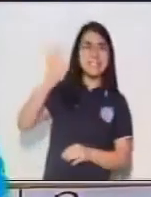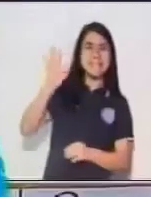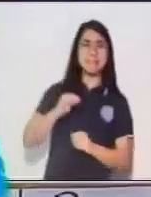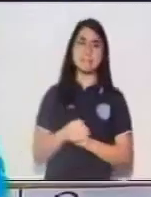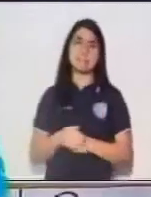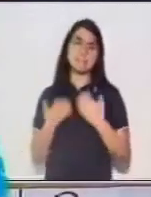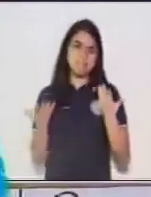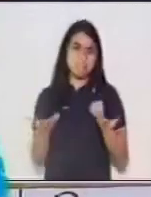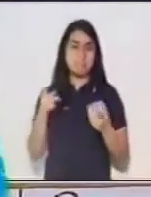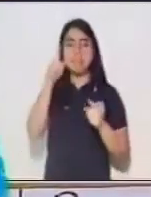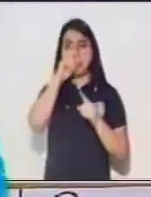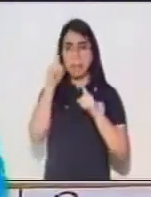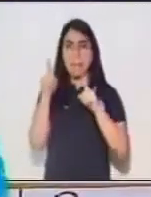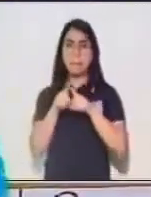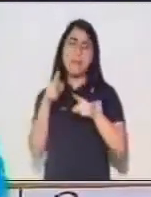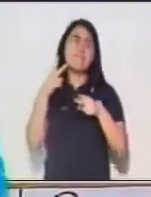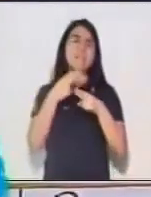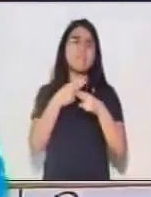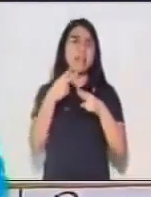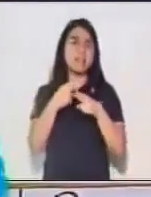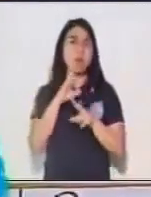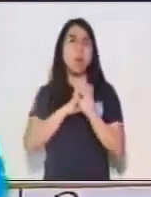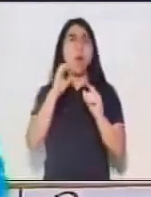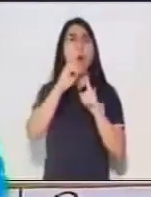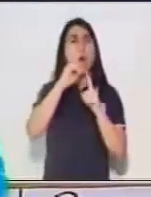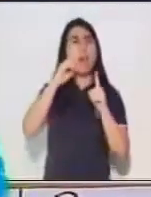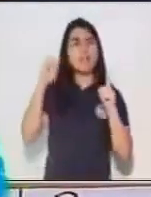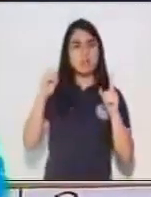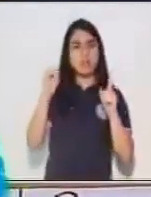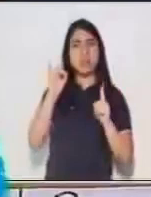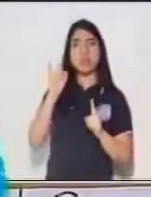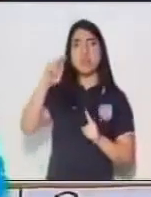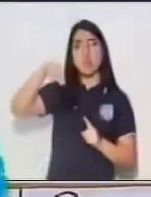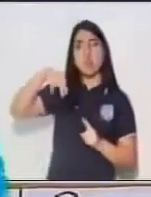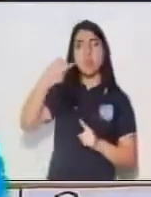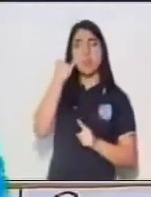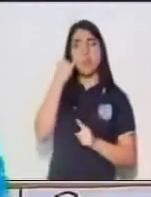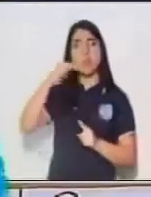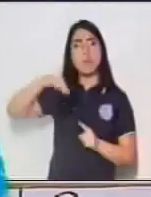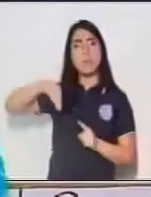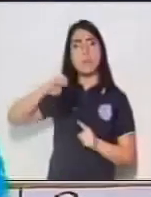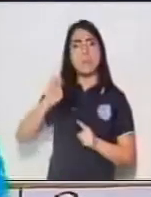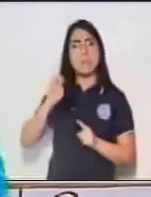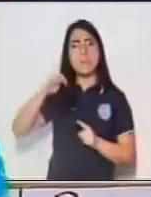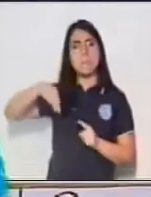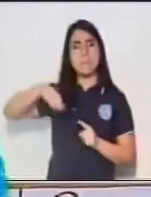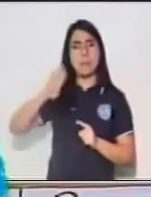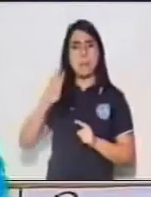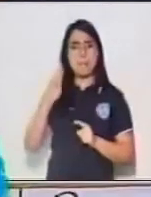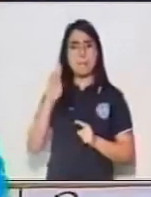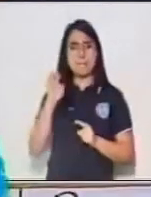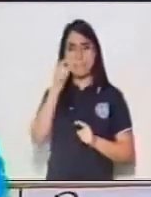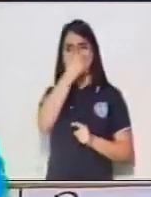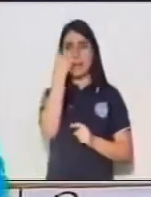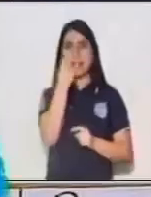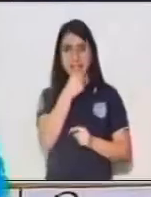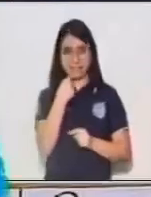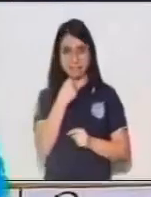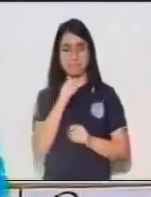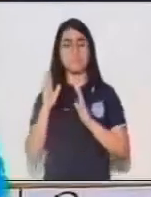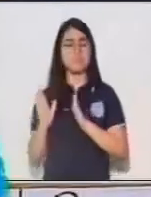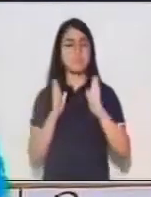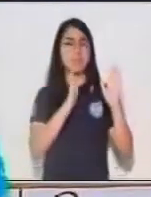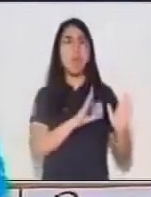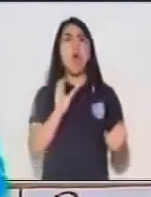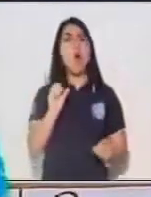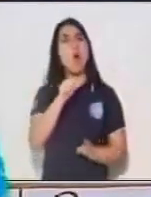Cuando hablamos de las oraciones bimembres, que es la otra clasificación, son aquellas que tienen dos miembros.